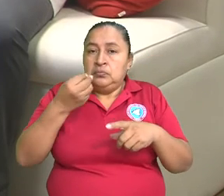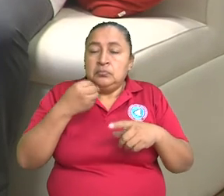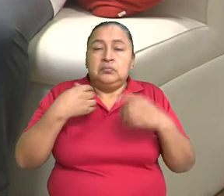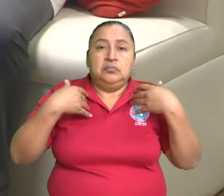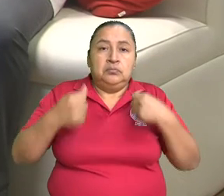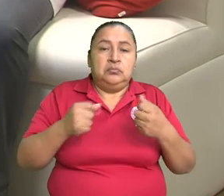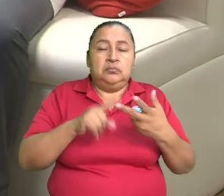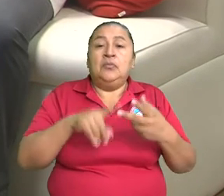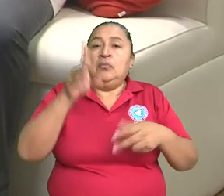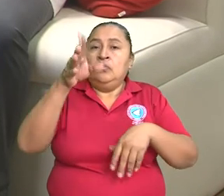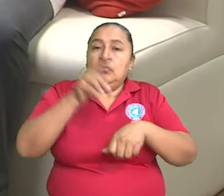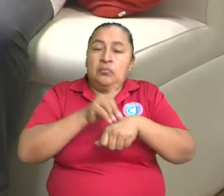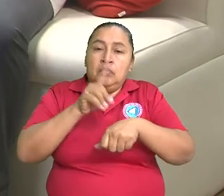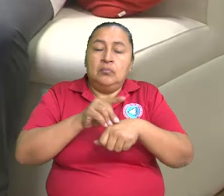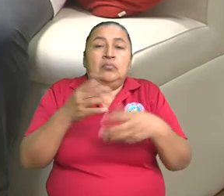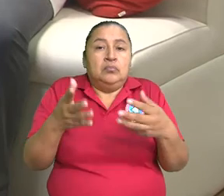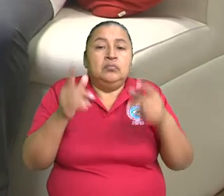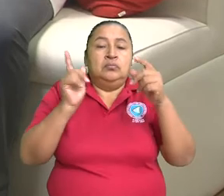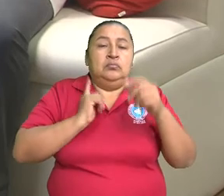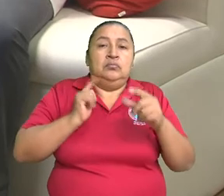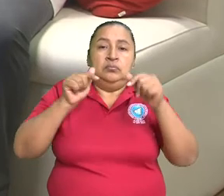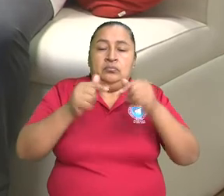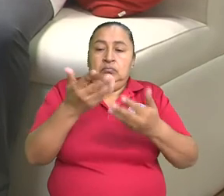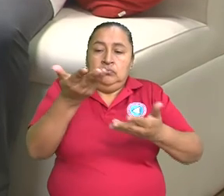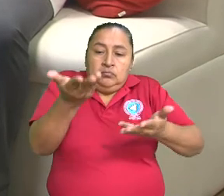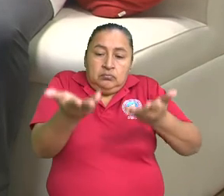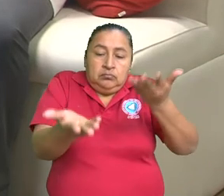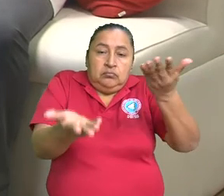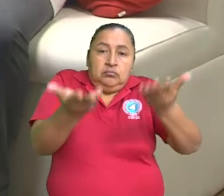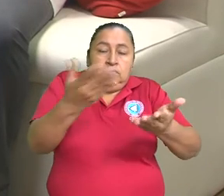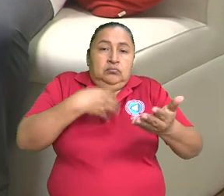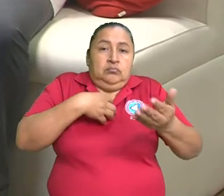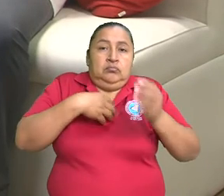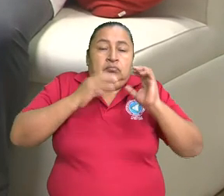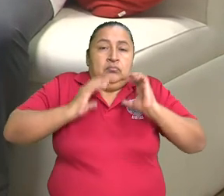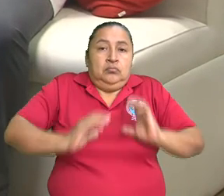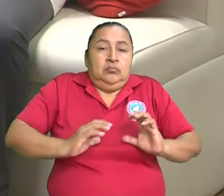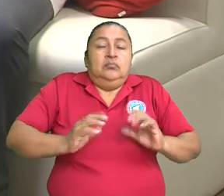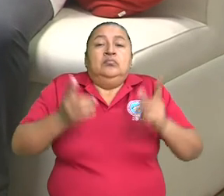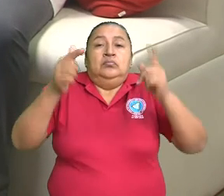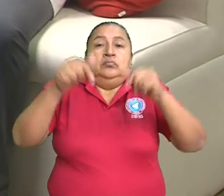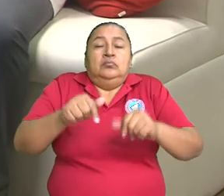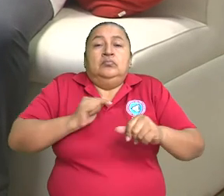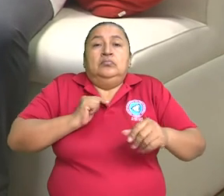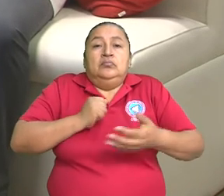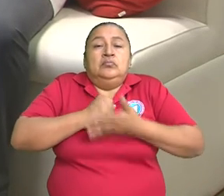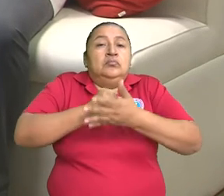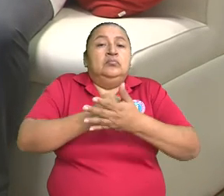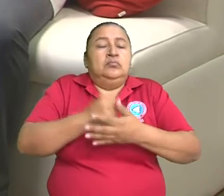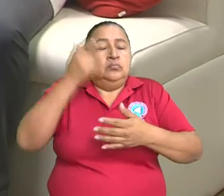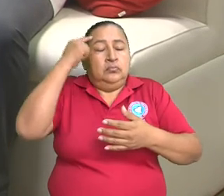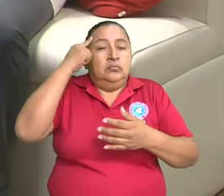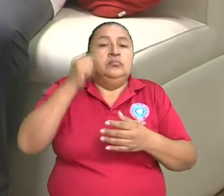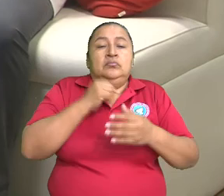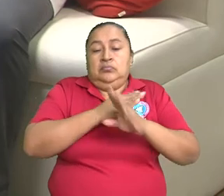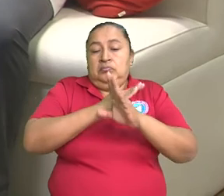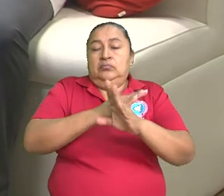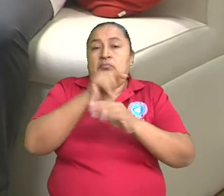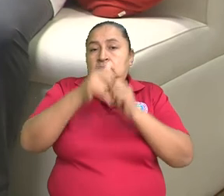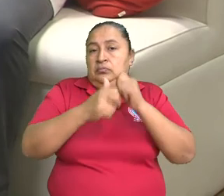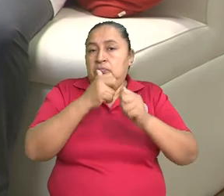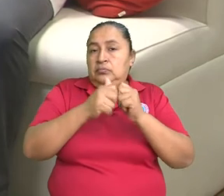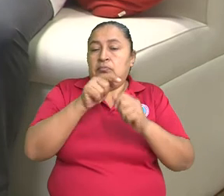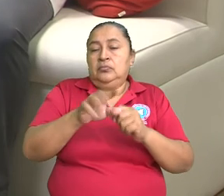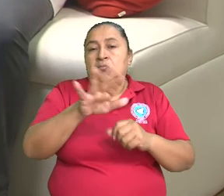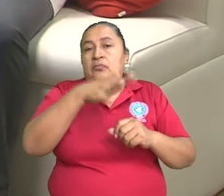manteniendo nuestros chequeos al día, pues, vamos a tener un balance en nuestro organismo y, pues, vamos a prevenir no solamente, pues, la aparición de este tipo de problemas, sino,